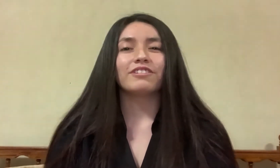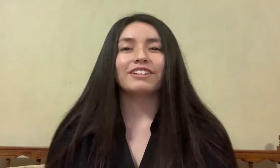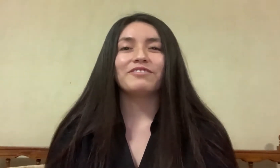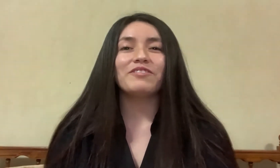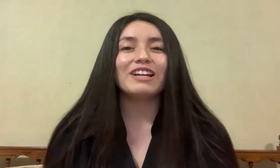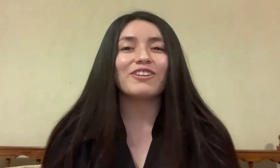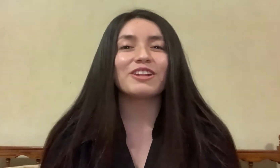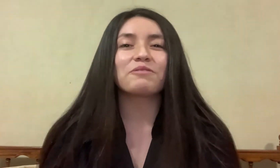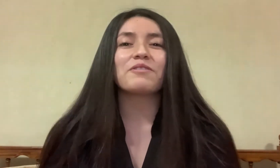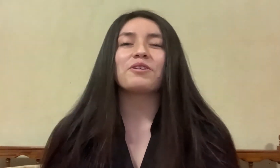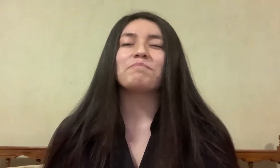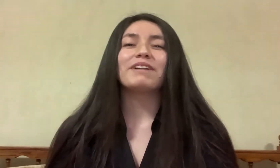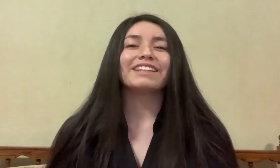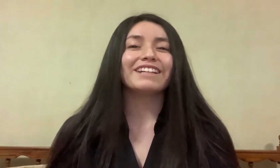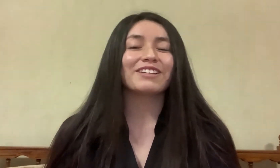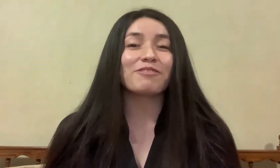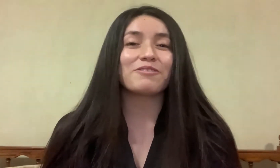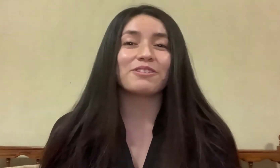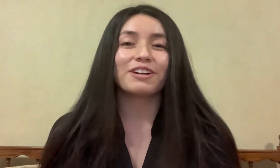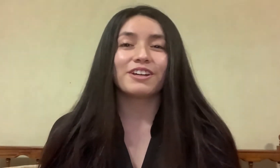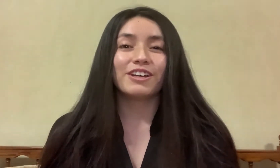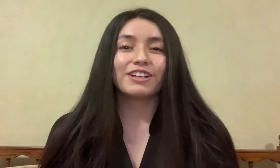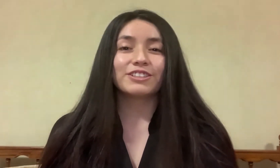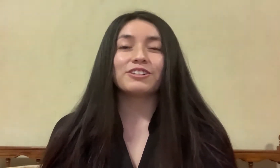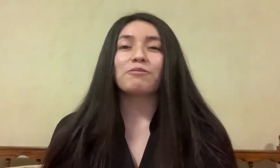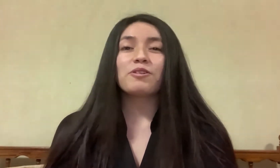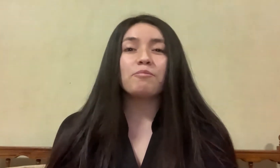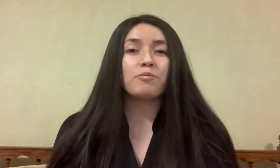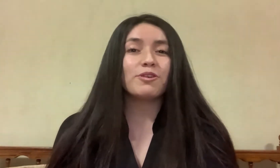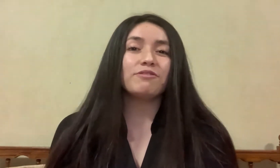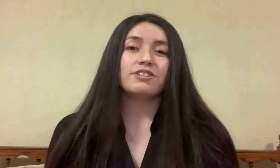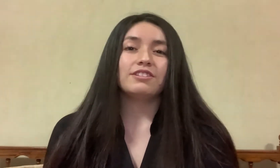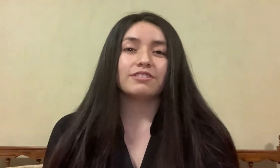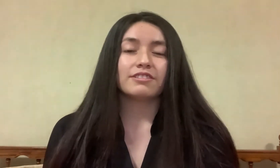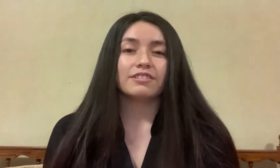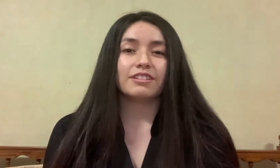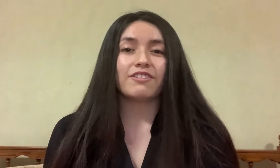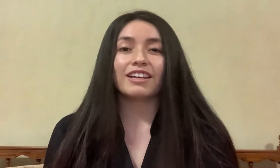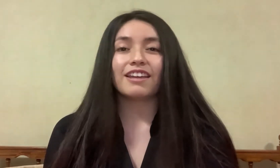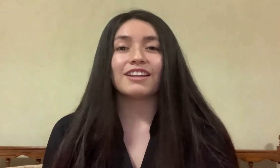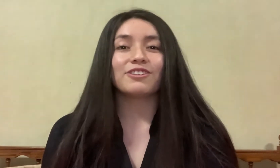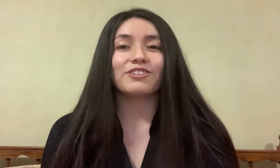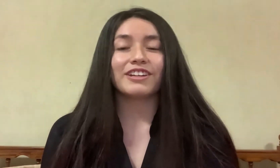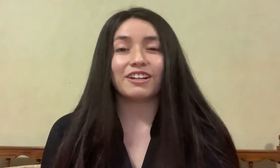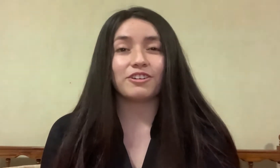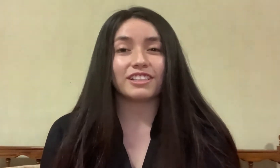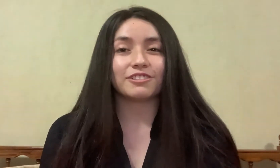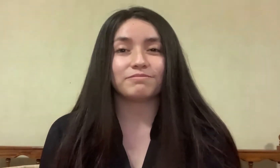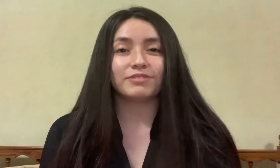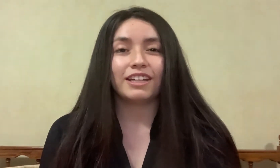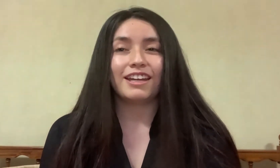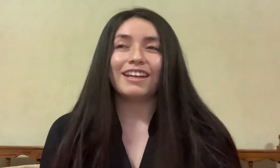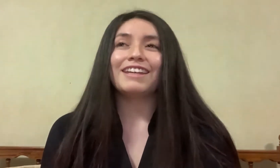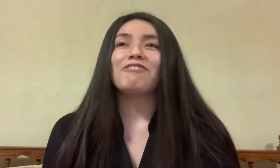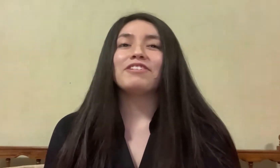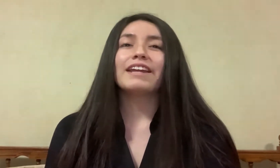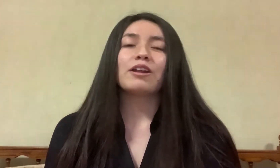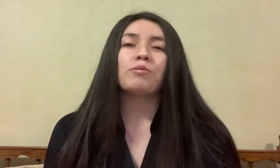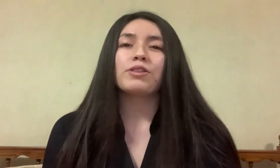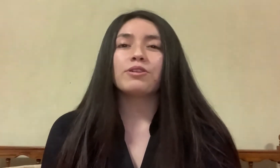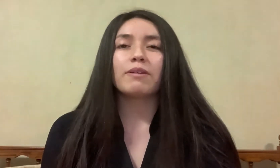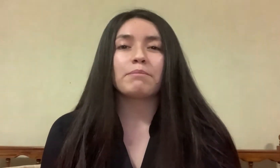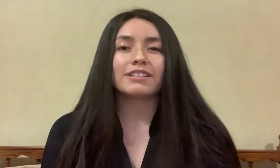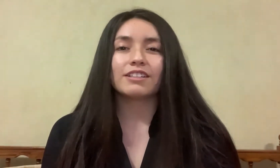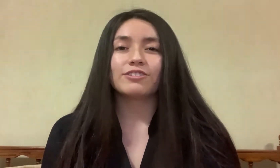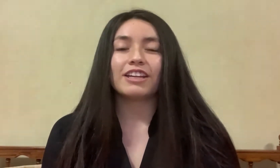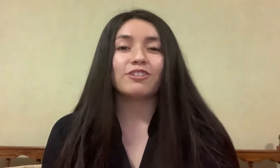nuevo, vivirlo de nuevo, compartir de nuevo. Son recuerdos muy bonitos que van quedando en el corazón. Y al final,